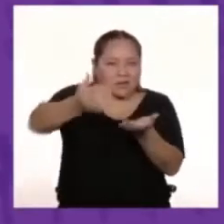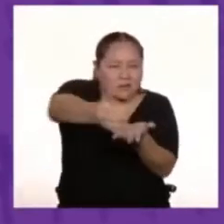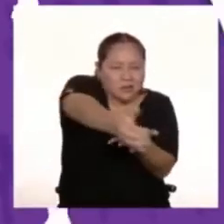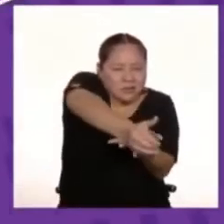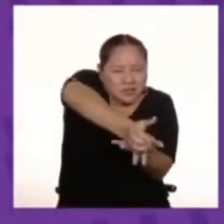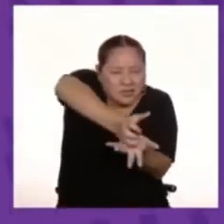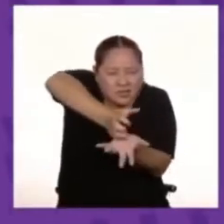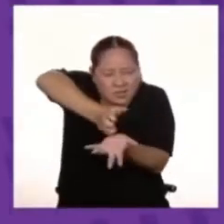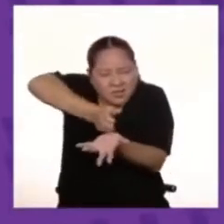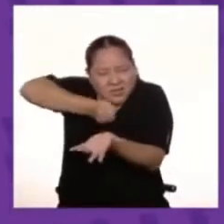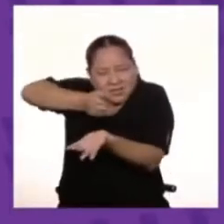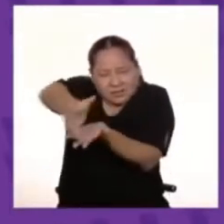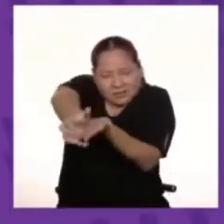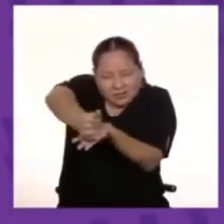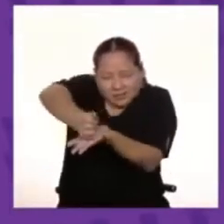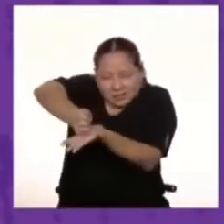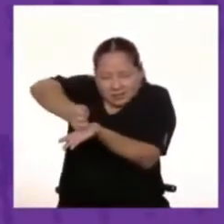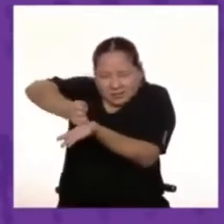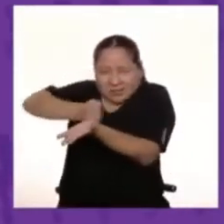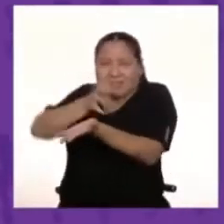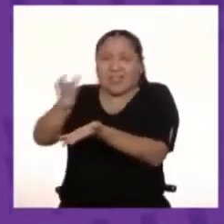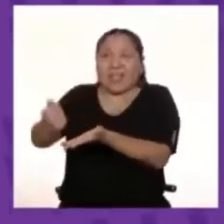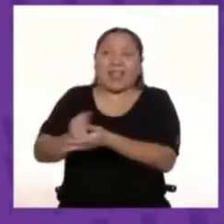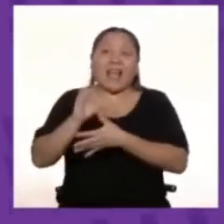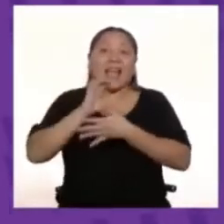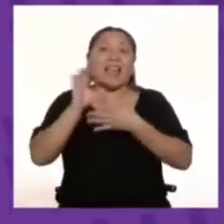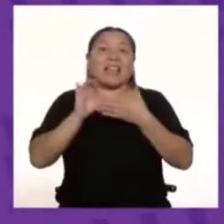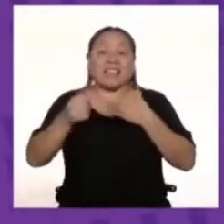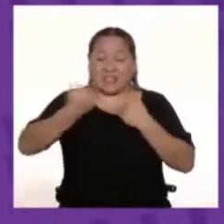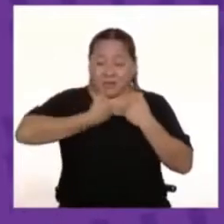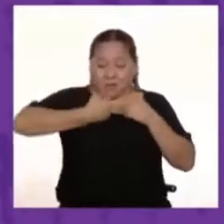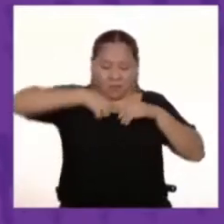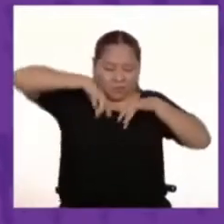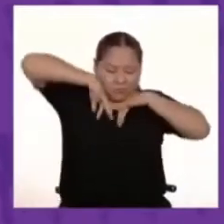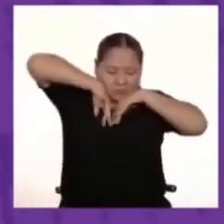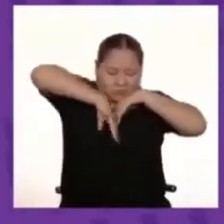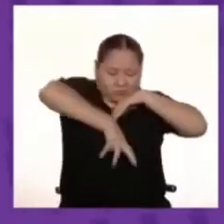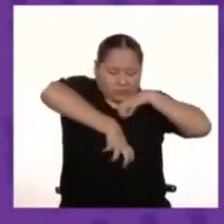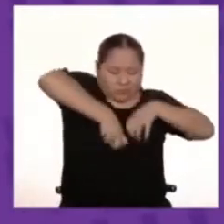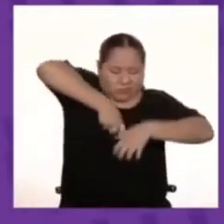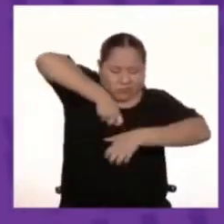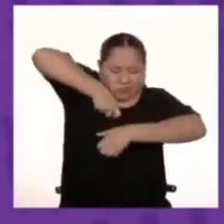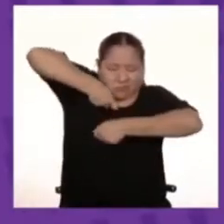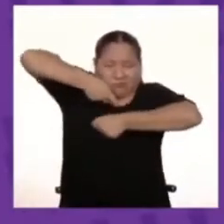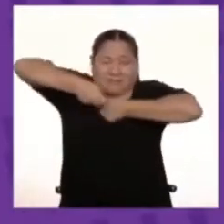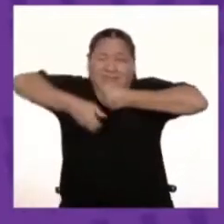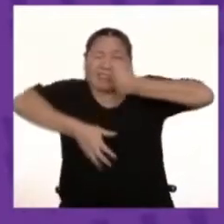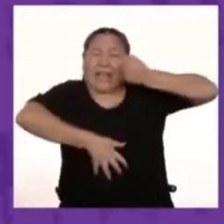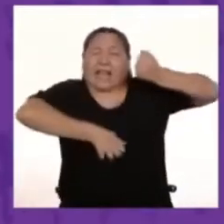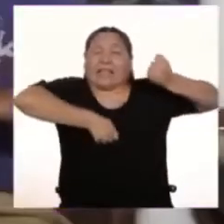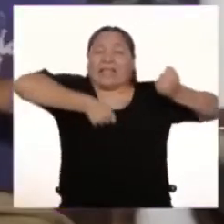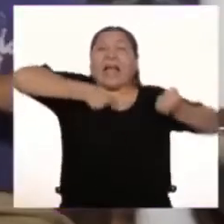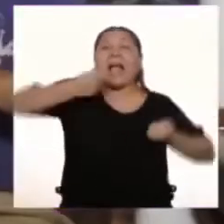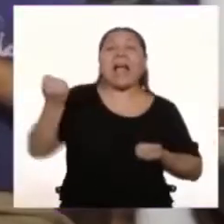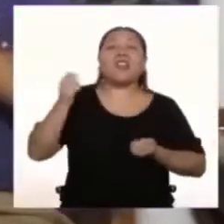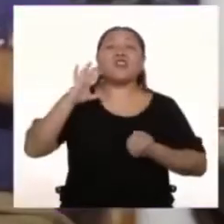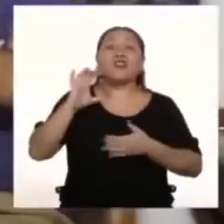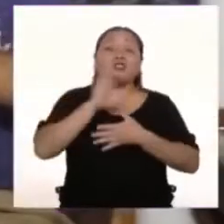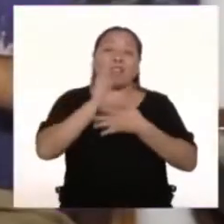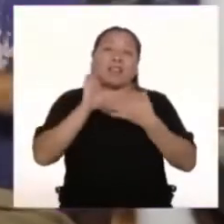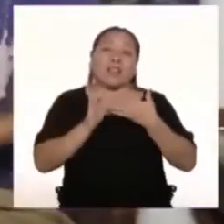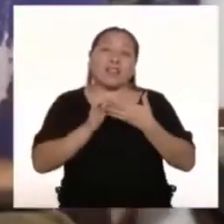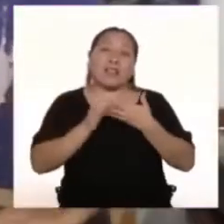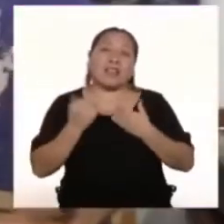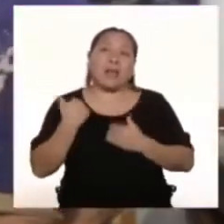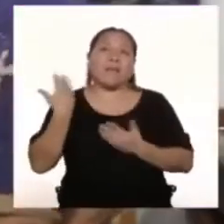profundidades Las cualidades Que he tenido de niño Que conforme he ido creciendo Sobre todo en la etapa De la adolescencia Se perdiendo